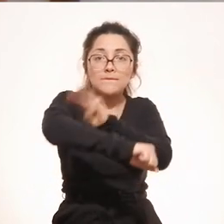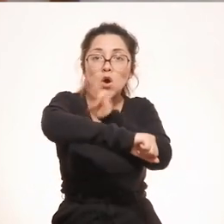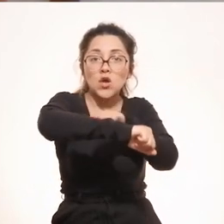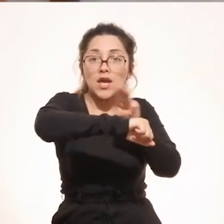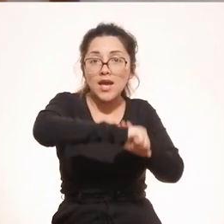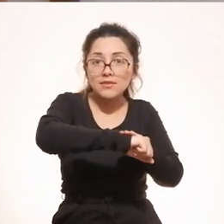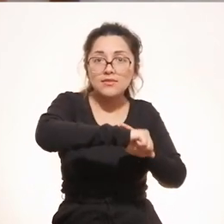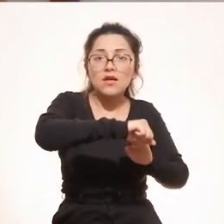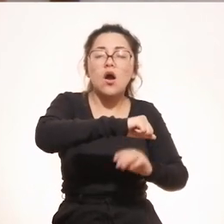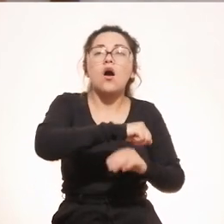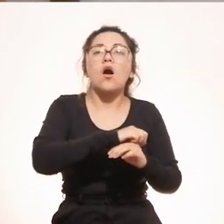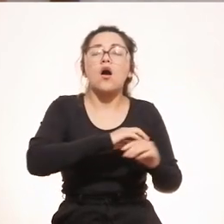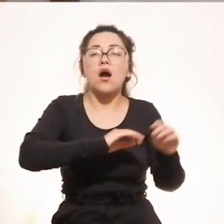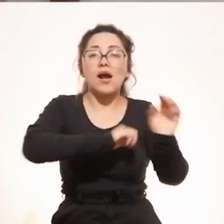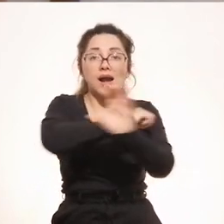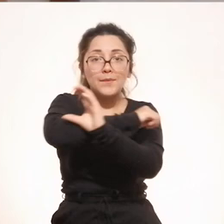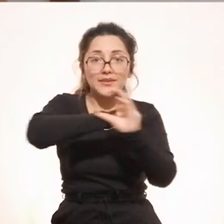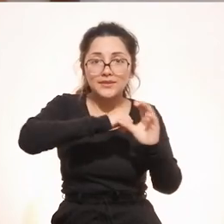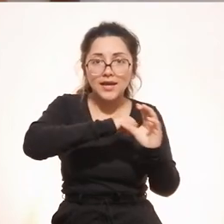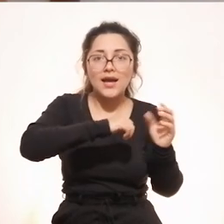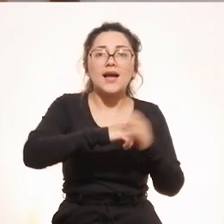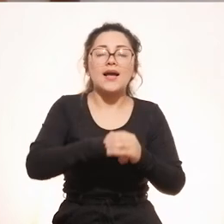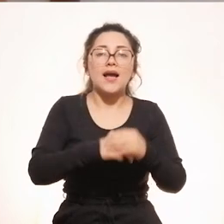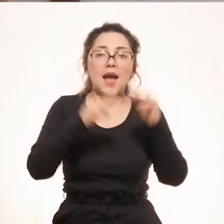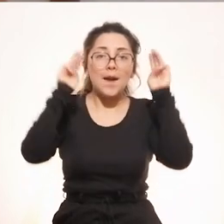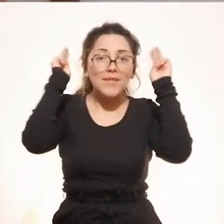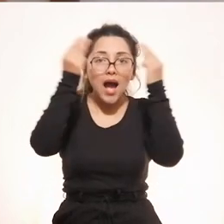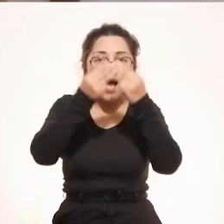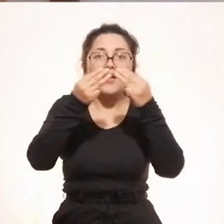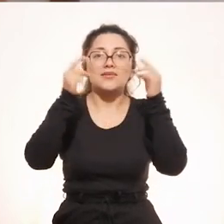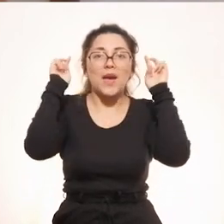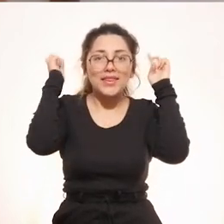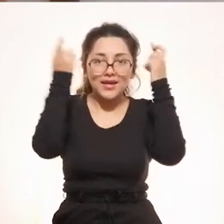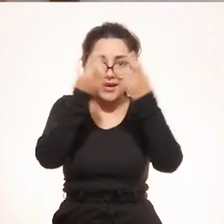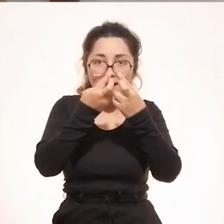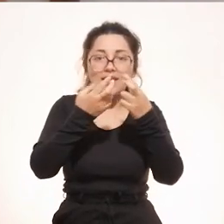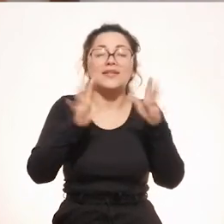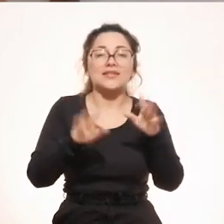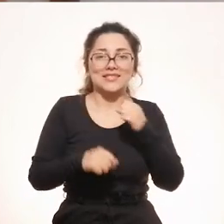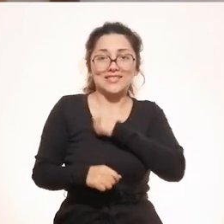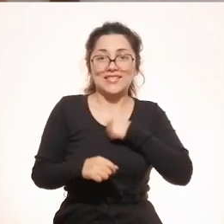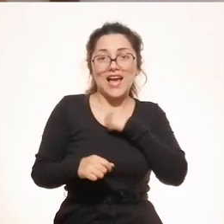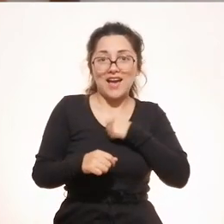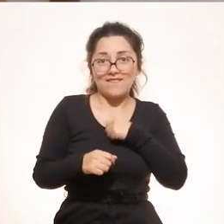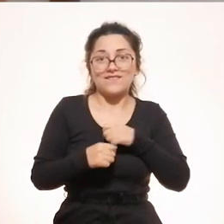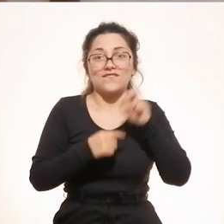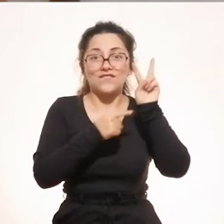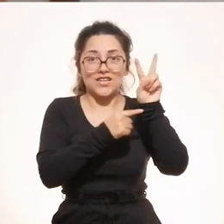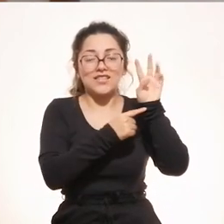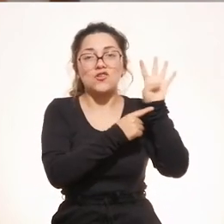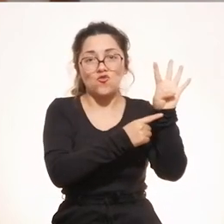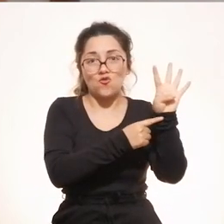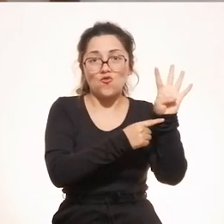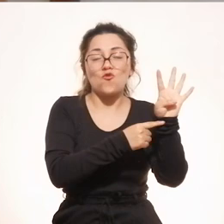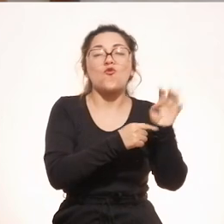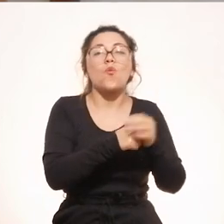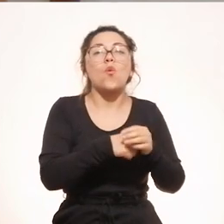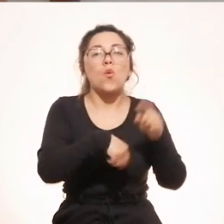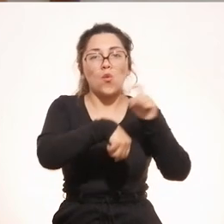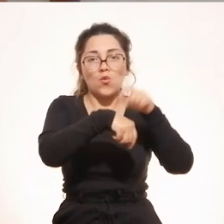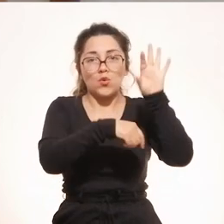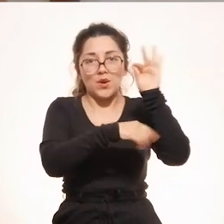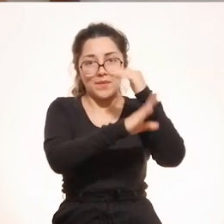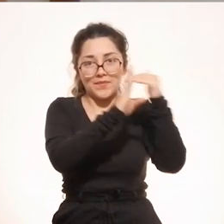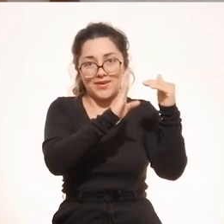las filiales, hablamos de Moyendo, hablamos de Camaná, Imajes, Péregal, será también el sábado